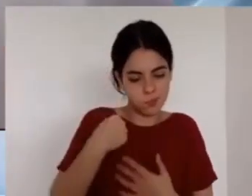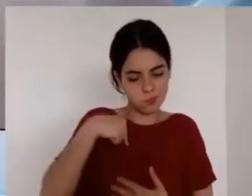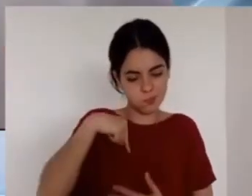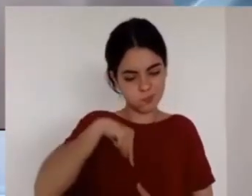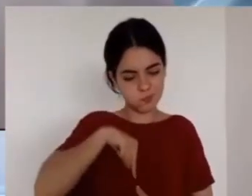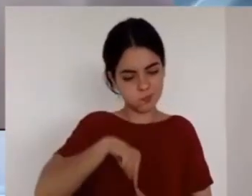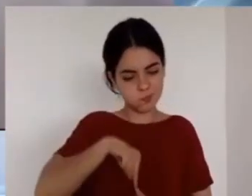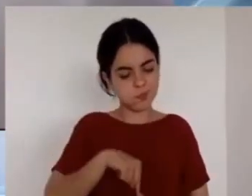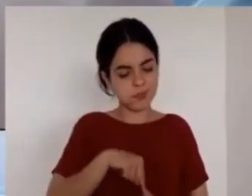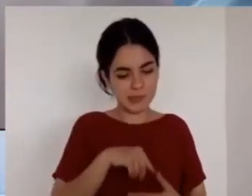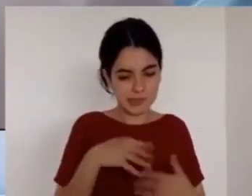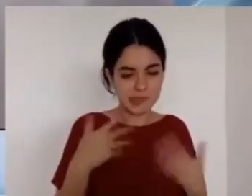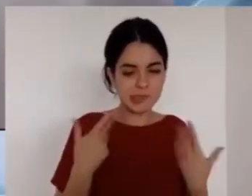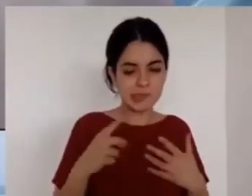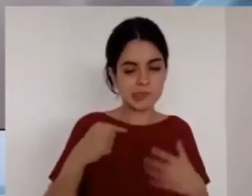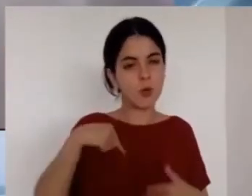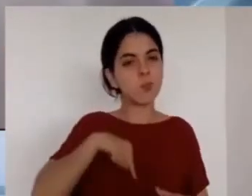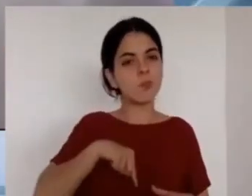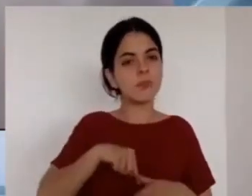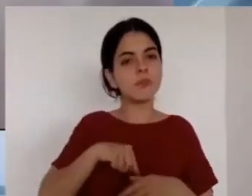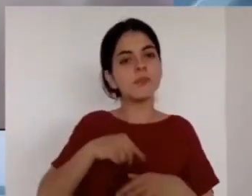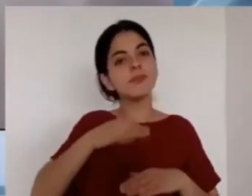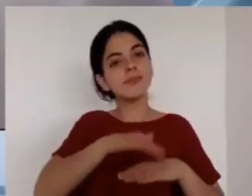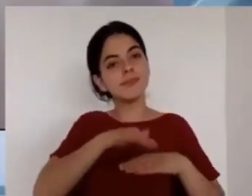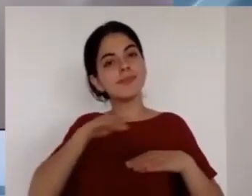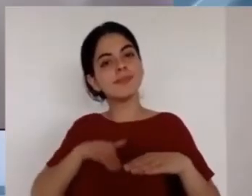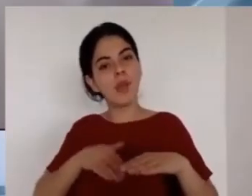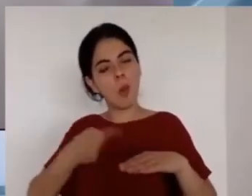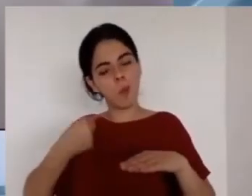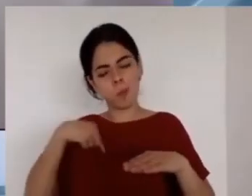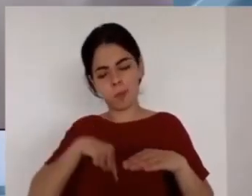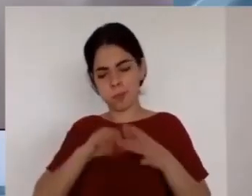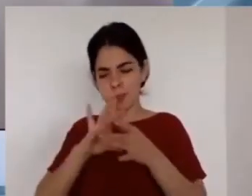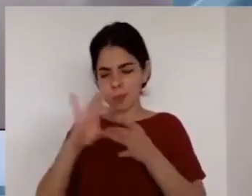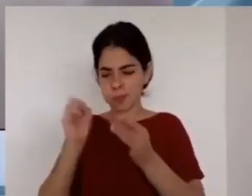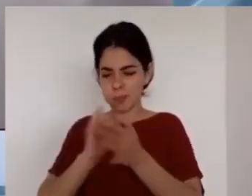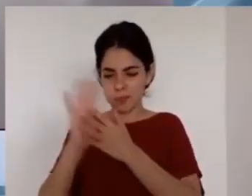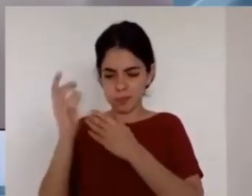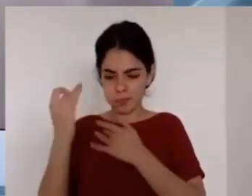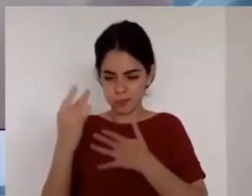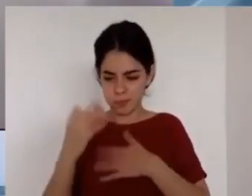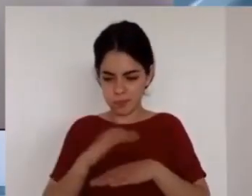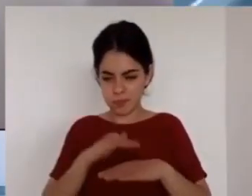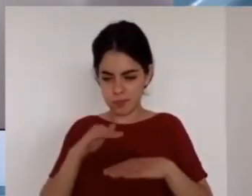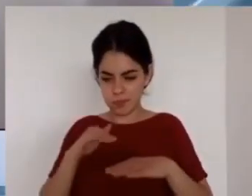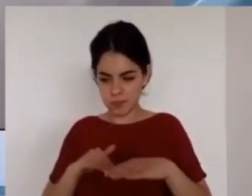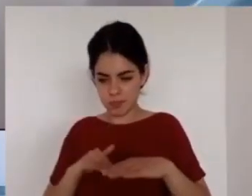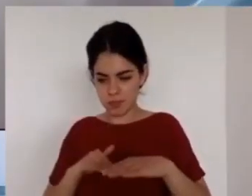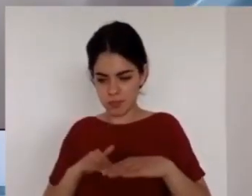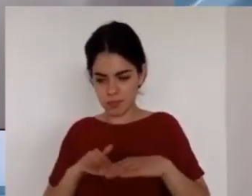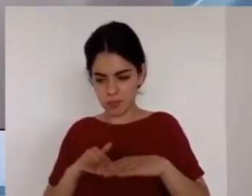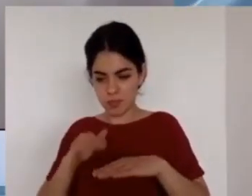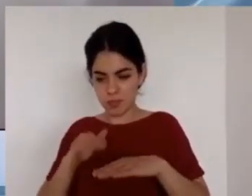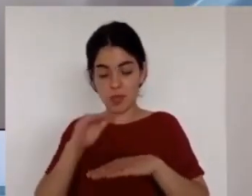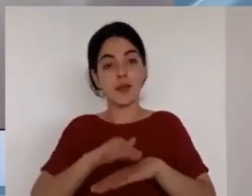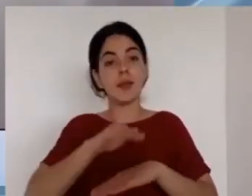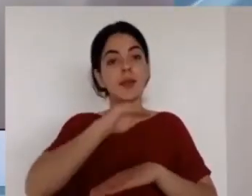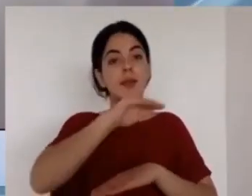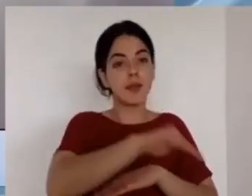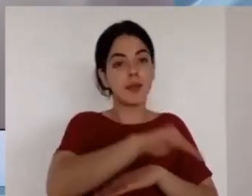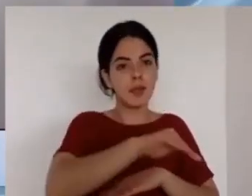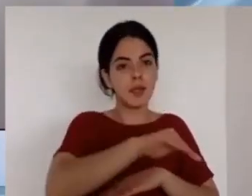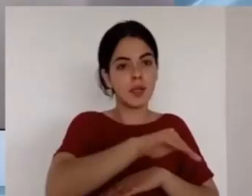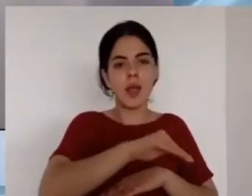momentos para orar por nuestra patria por nuestros hermanos por los